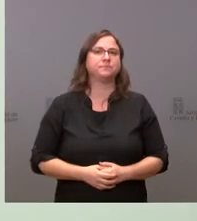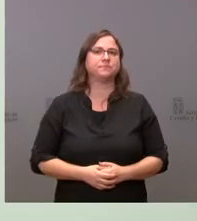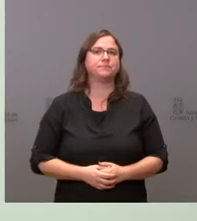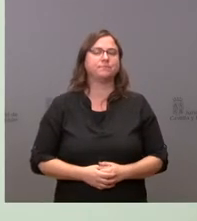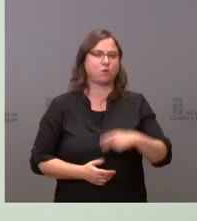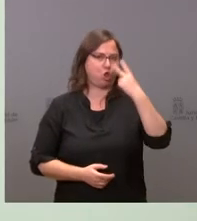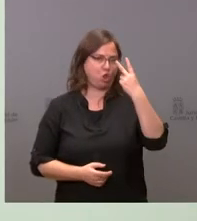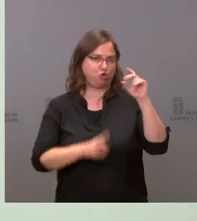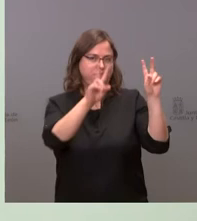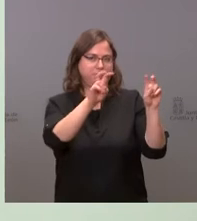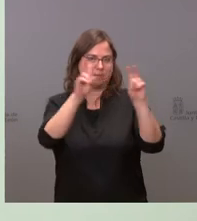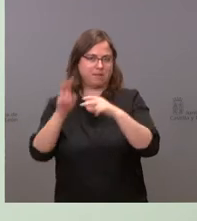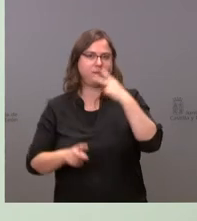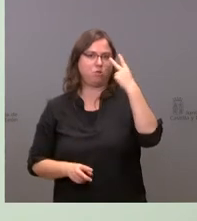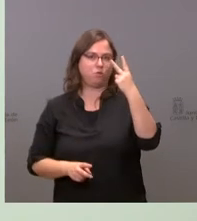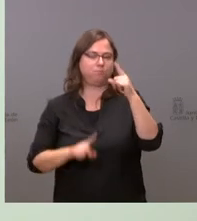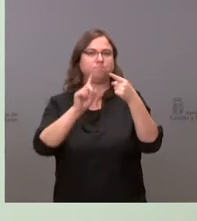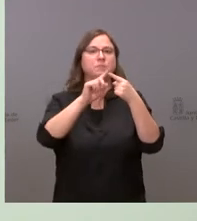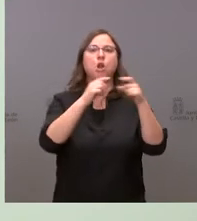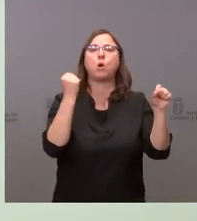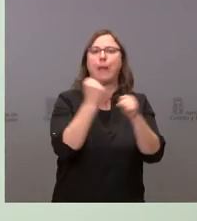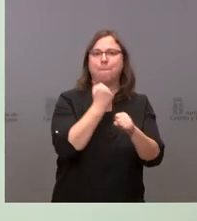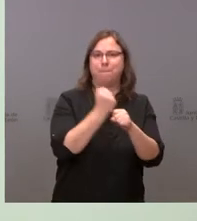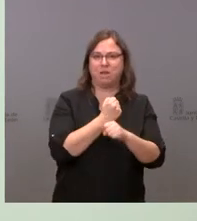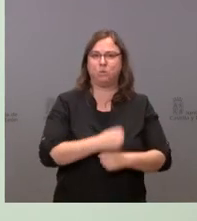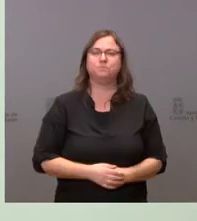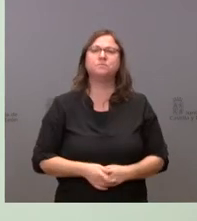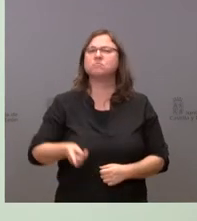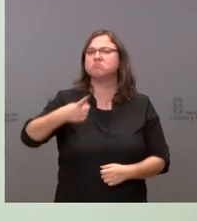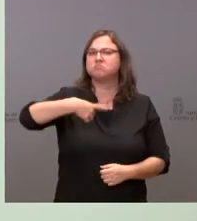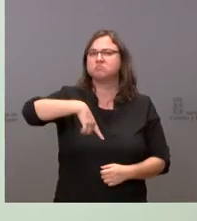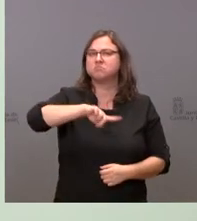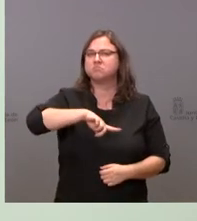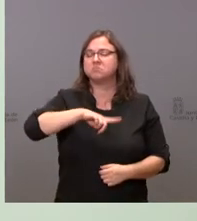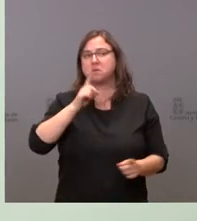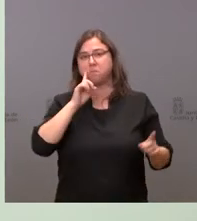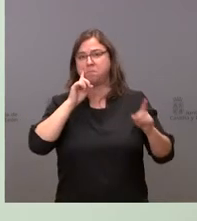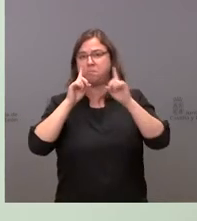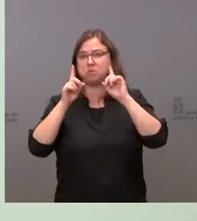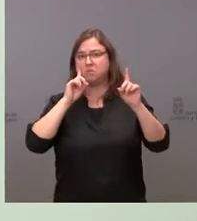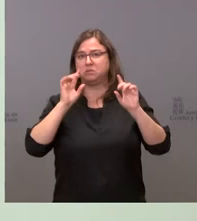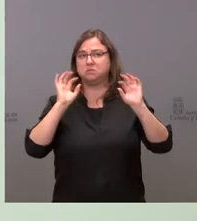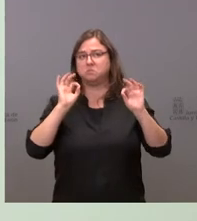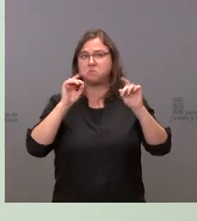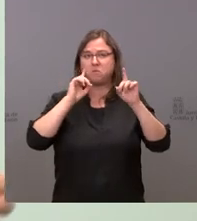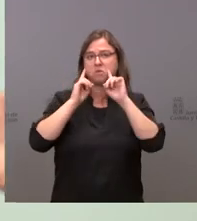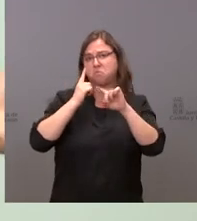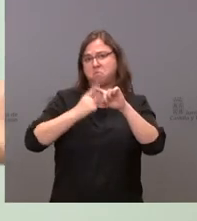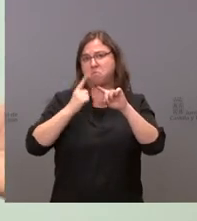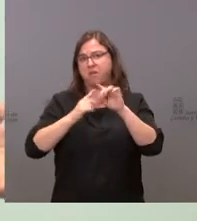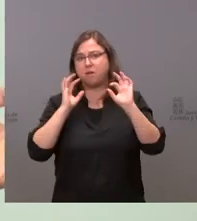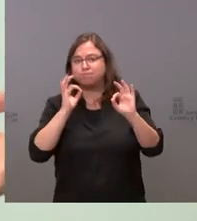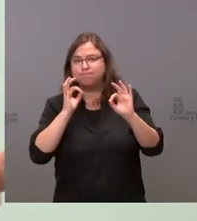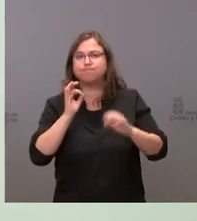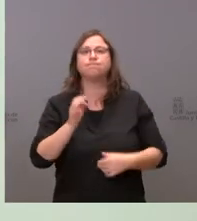dos cuestiones. El empleo. Nosotros hacemos una previsión, que es una previsión media. Es verdad